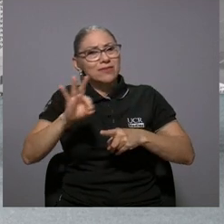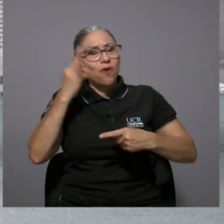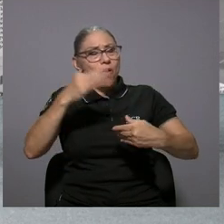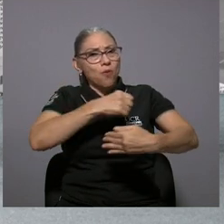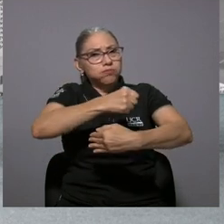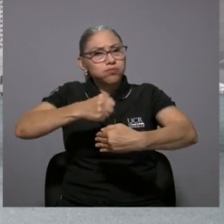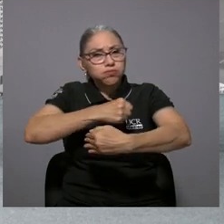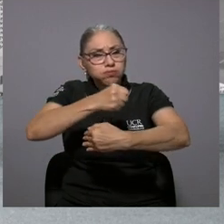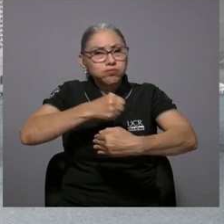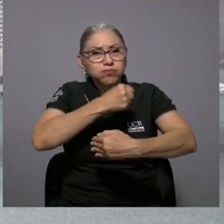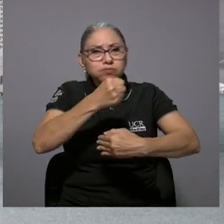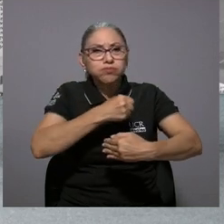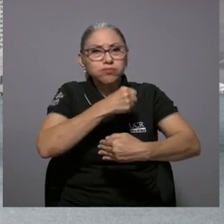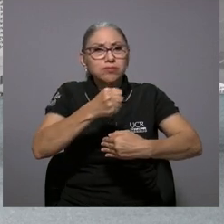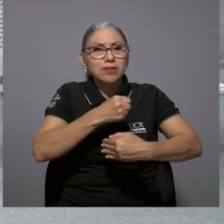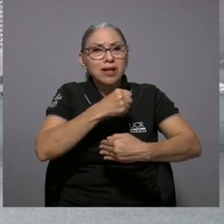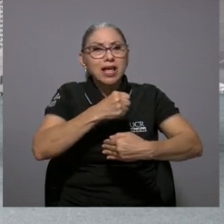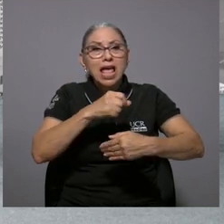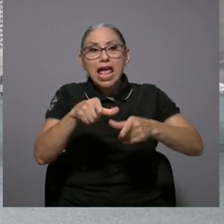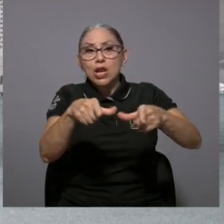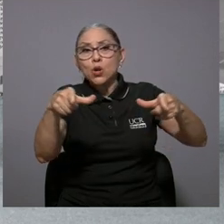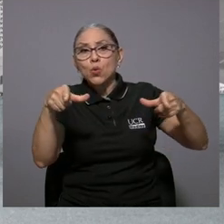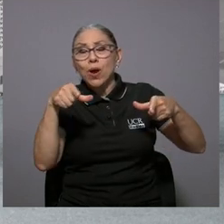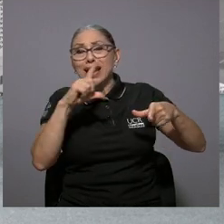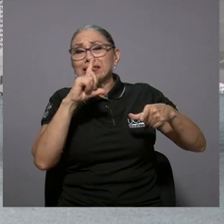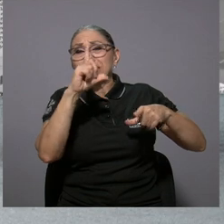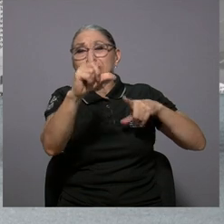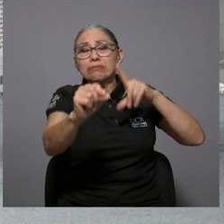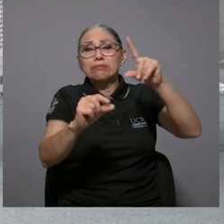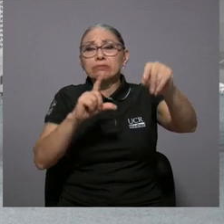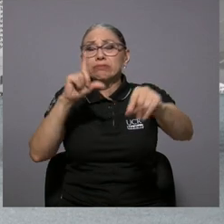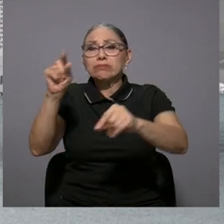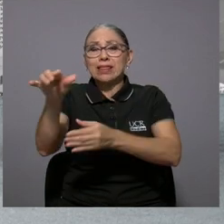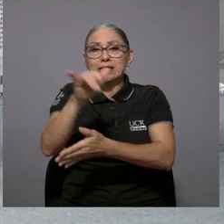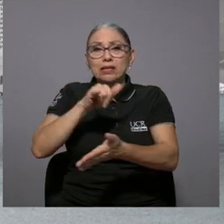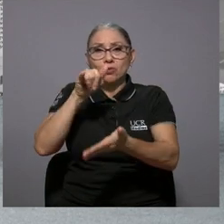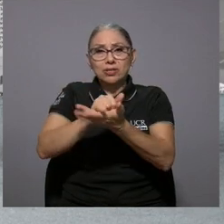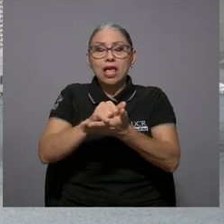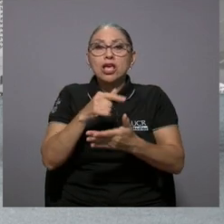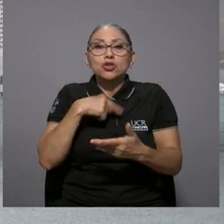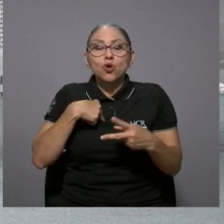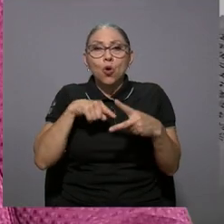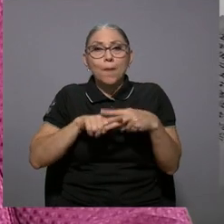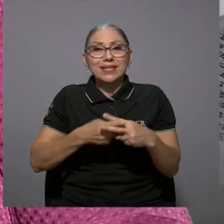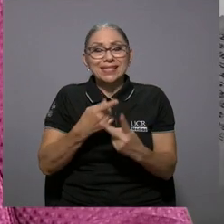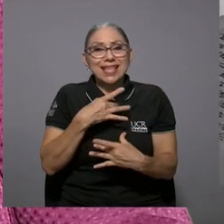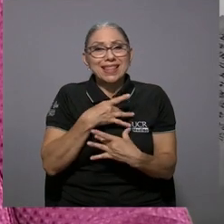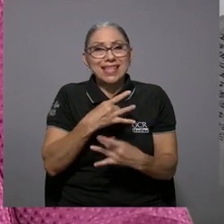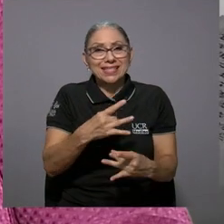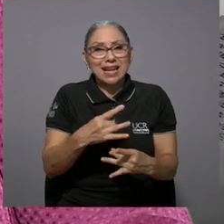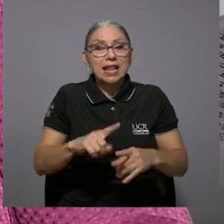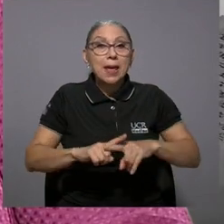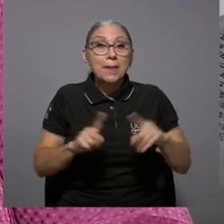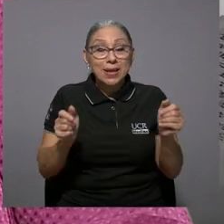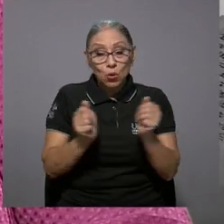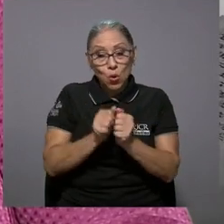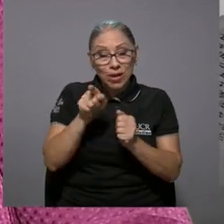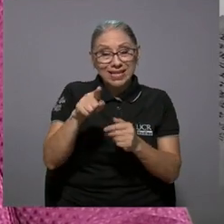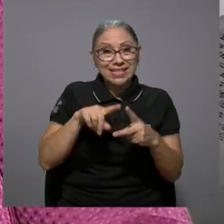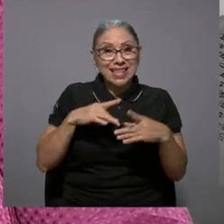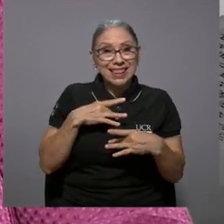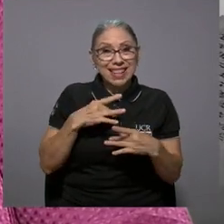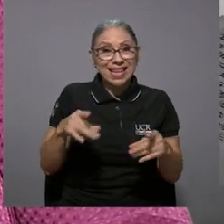gastronómico que había sobre todo en localidades más alejadas de la capital y me comencé a interesar.